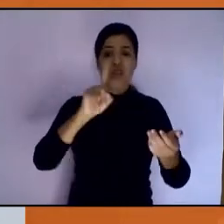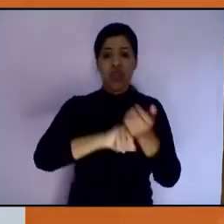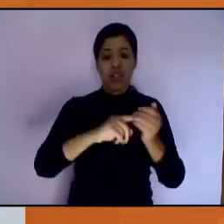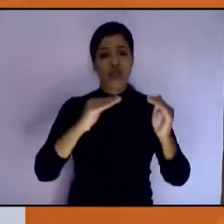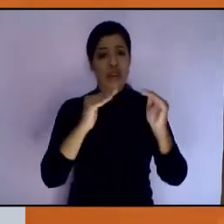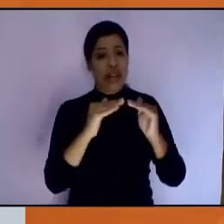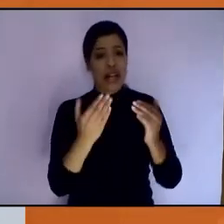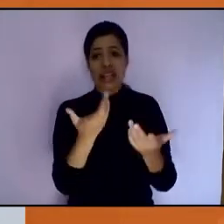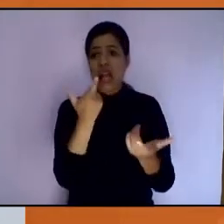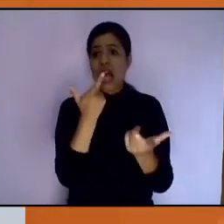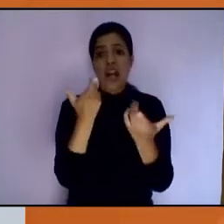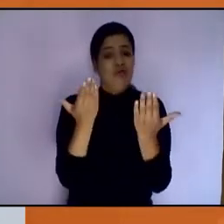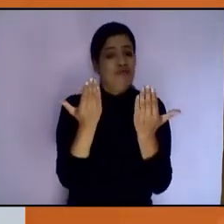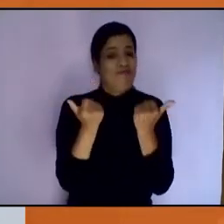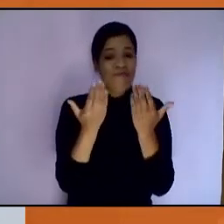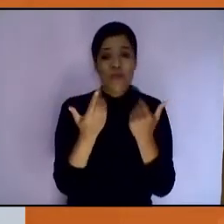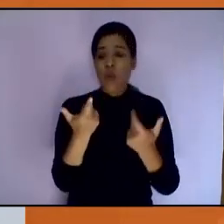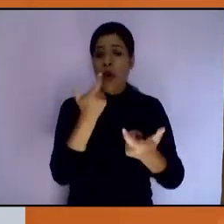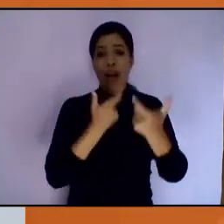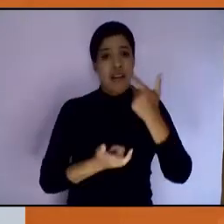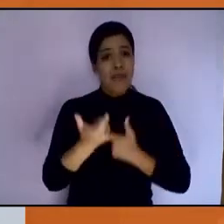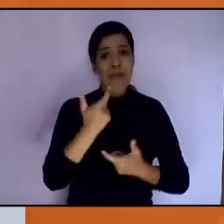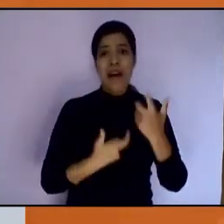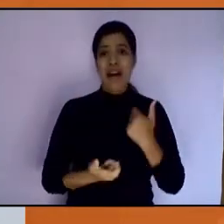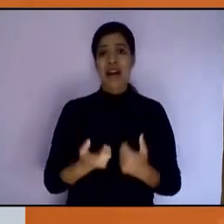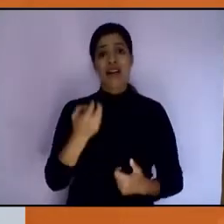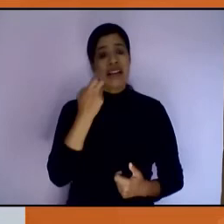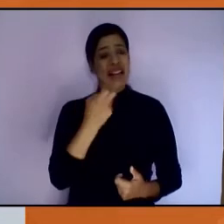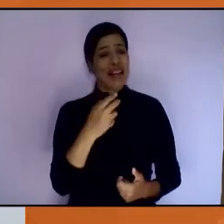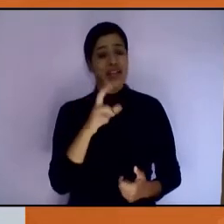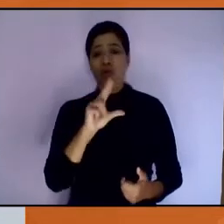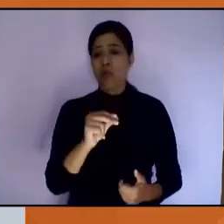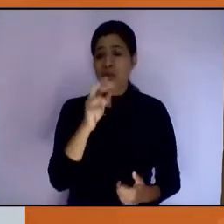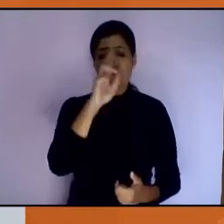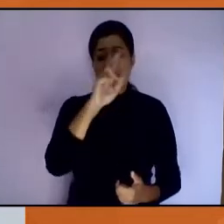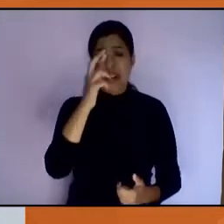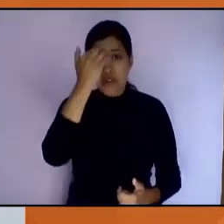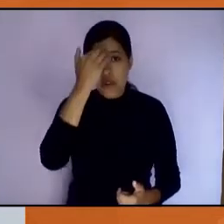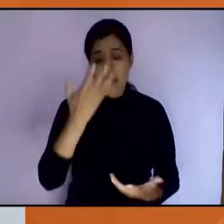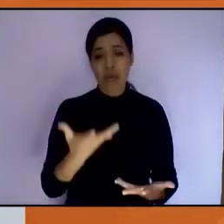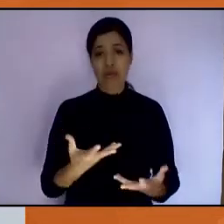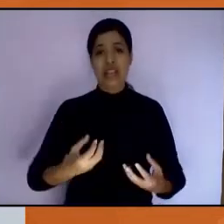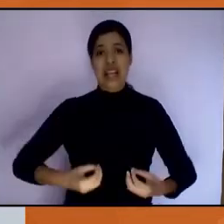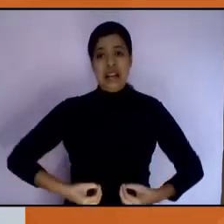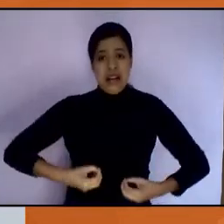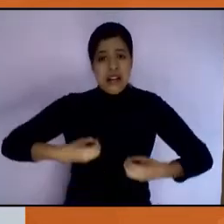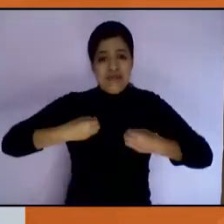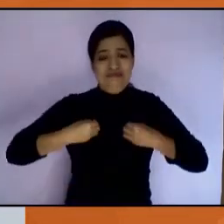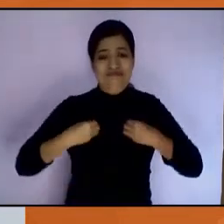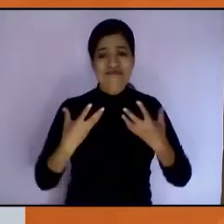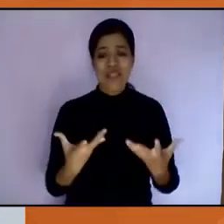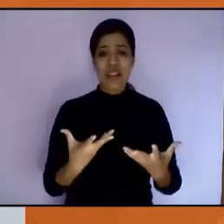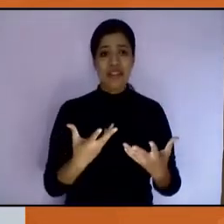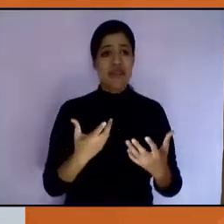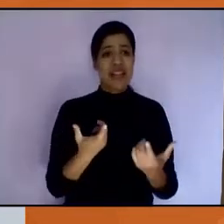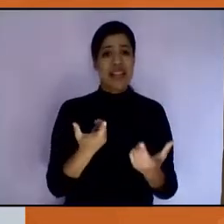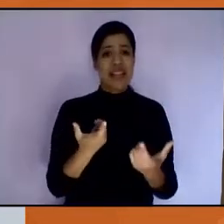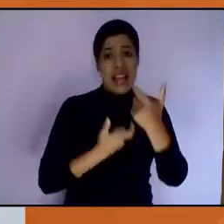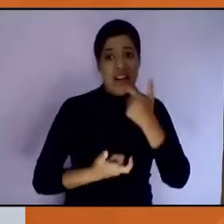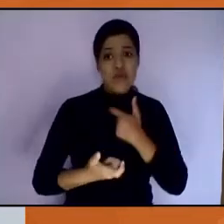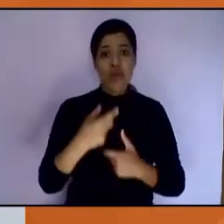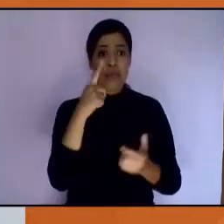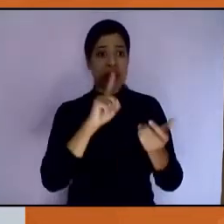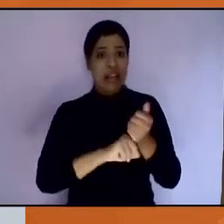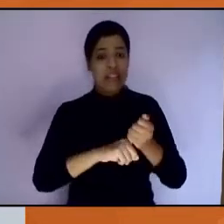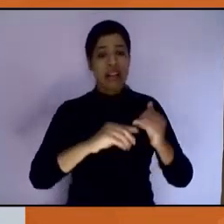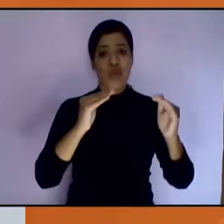dimensiones menos reconocidas de la contribución de las mujeres al desarrollo y a la supervivencia económica de los hogares, en la que es indispensable